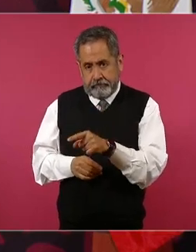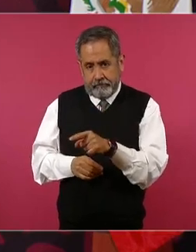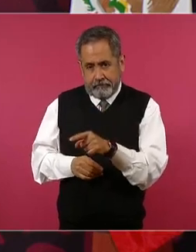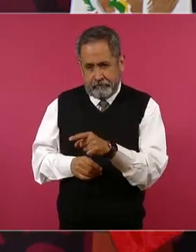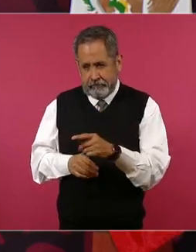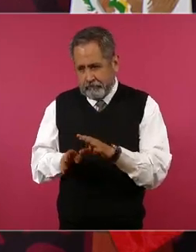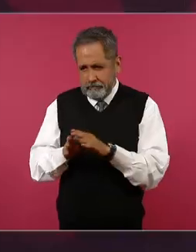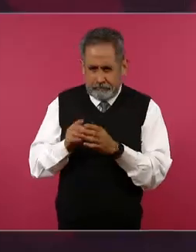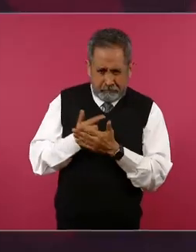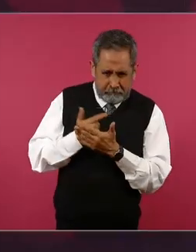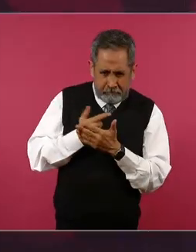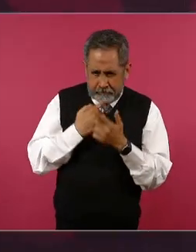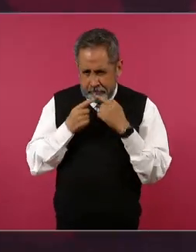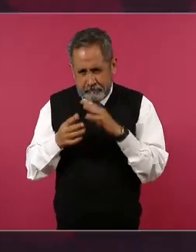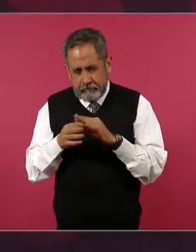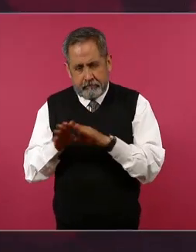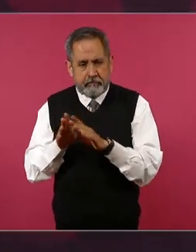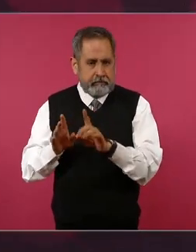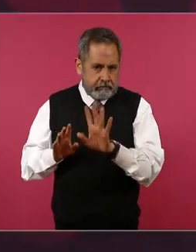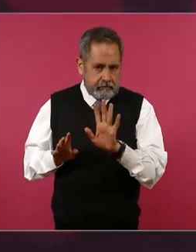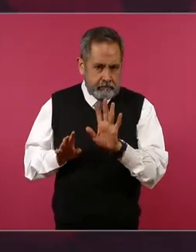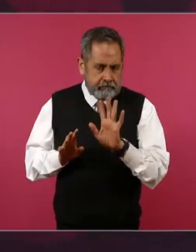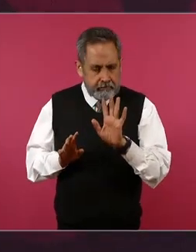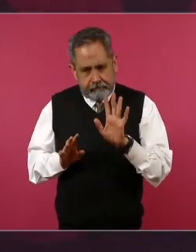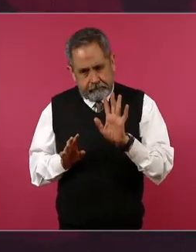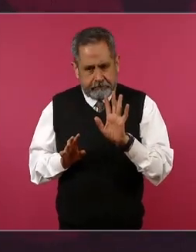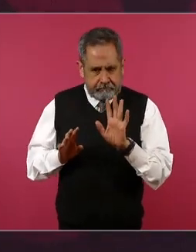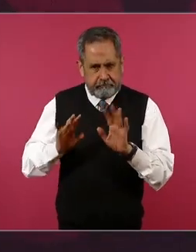cuantitativamente que no es así